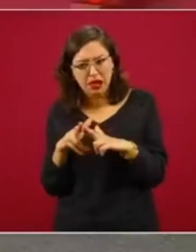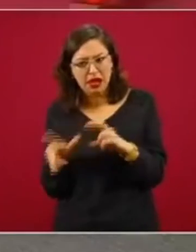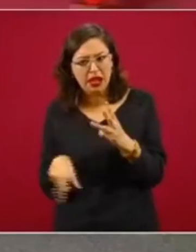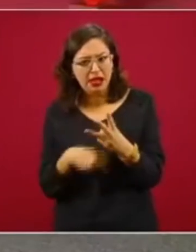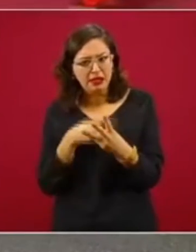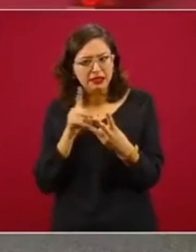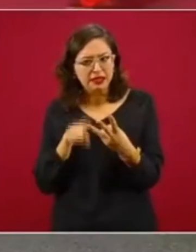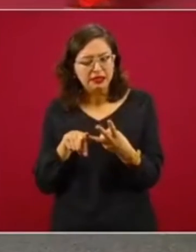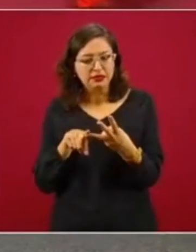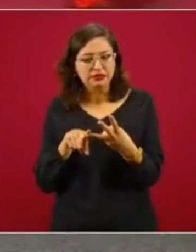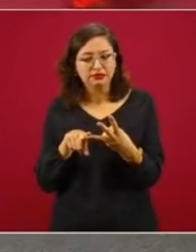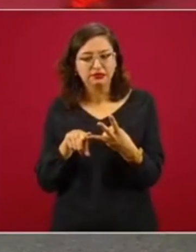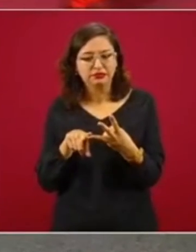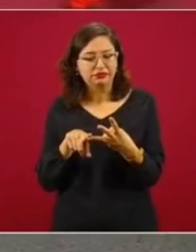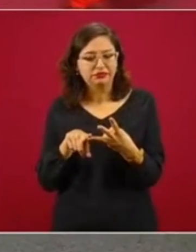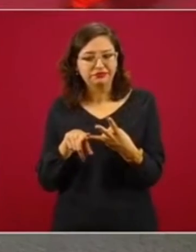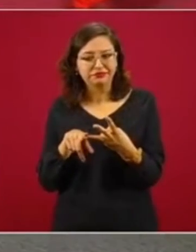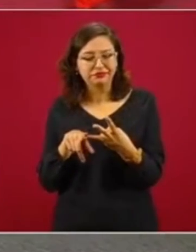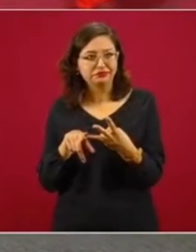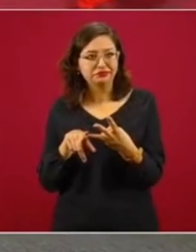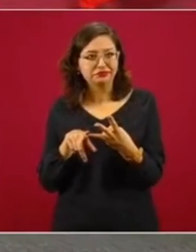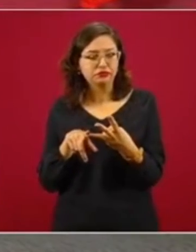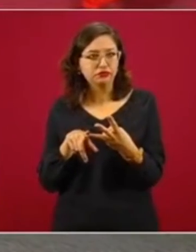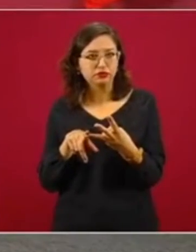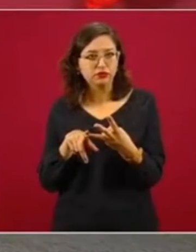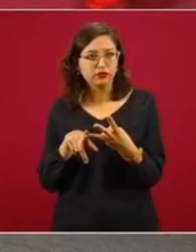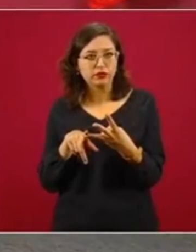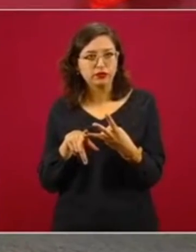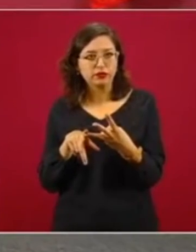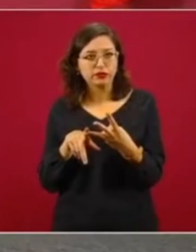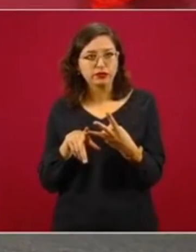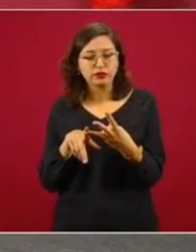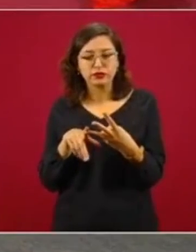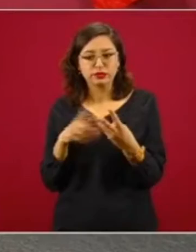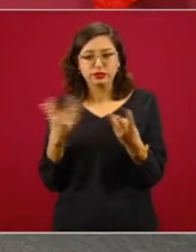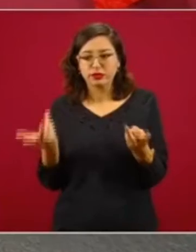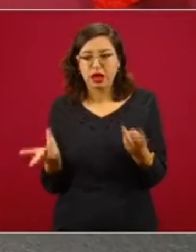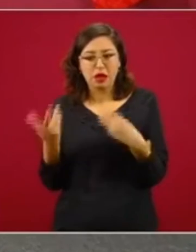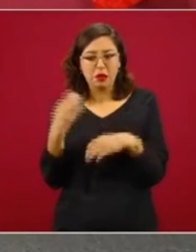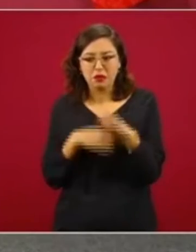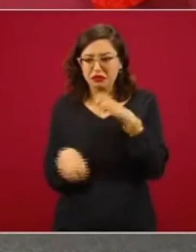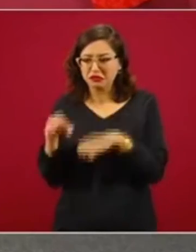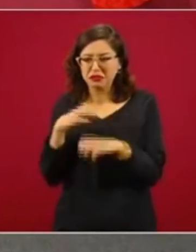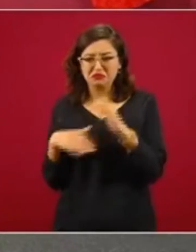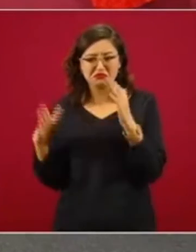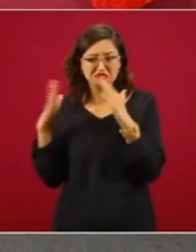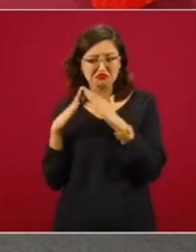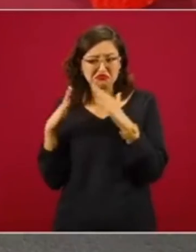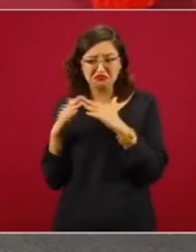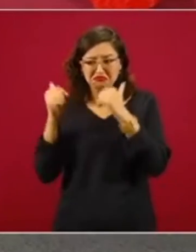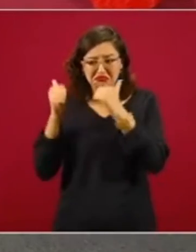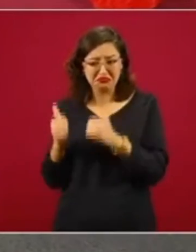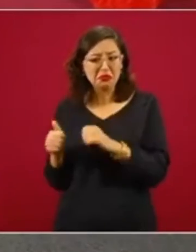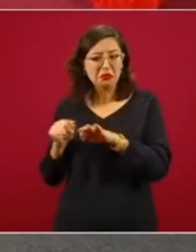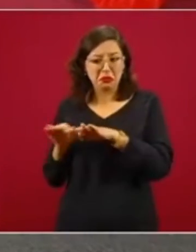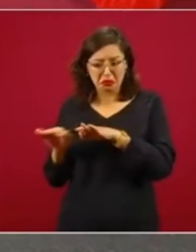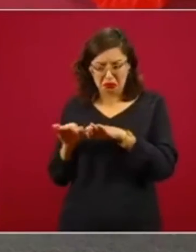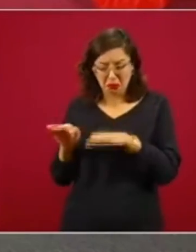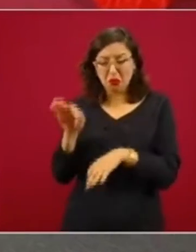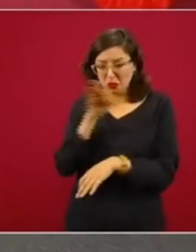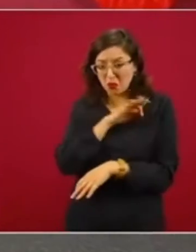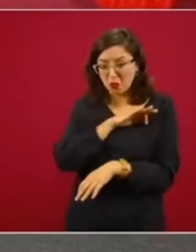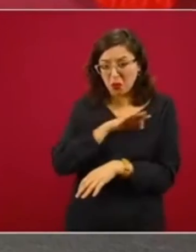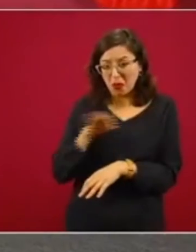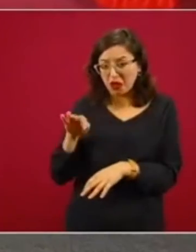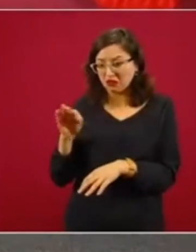o es un empresario que puede trabajar desde su